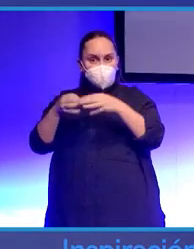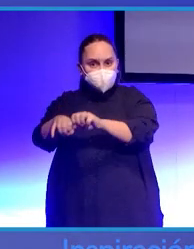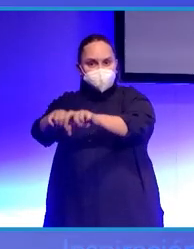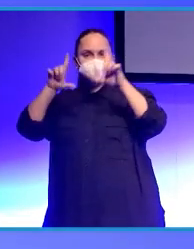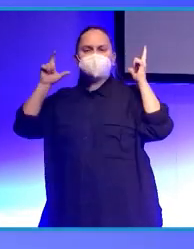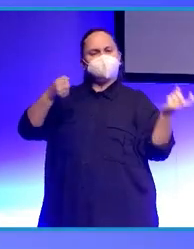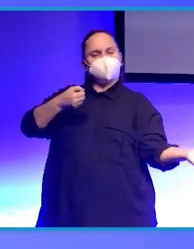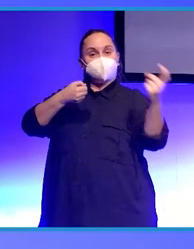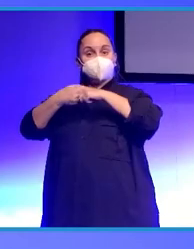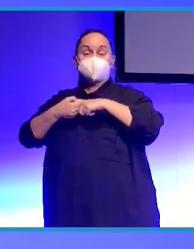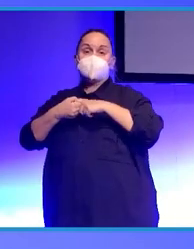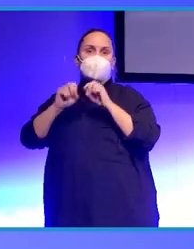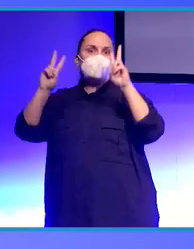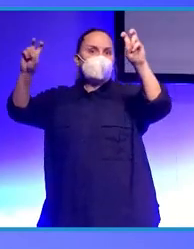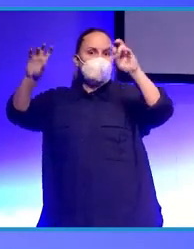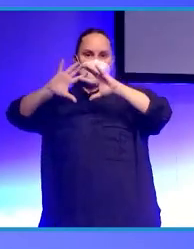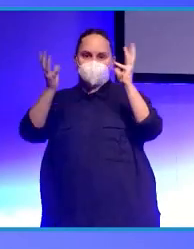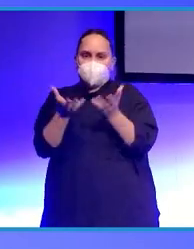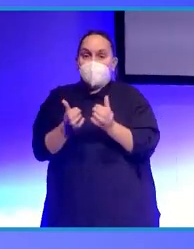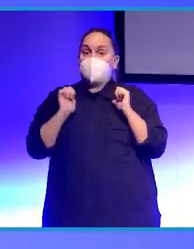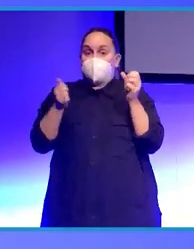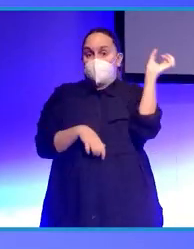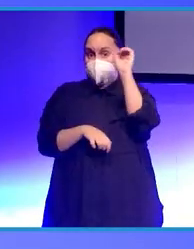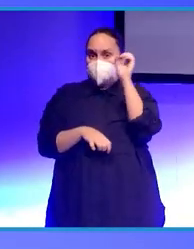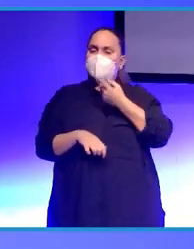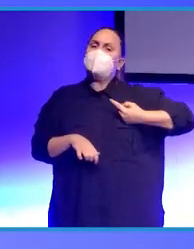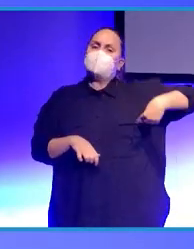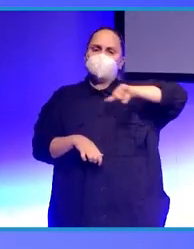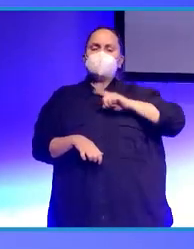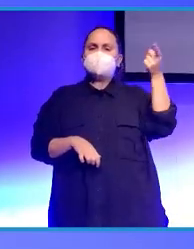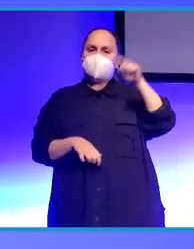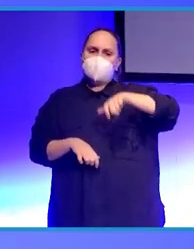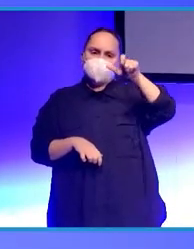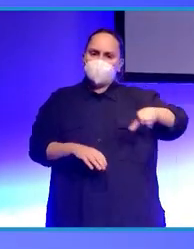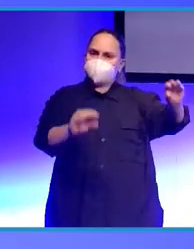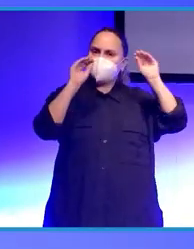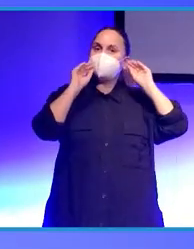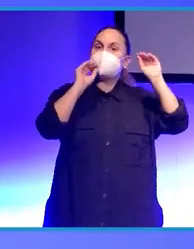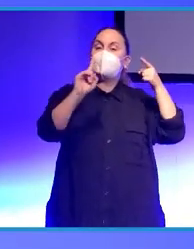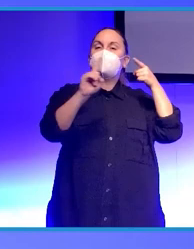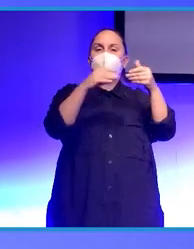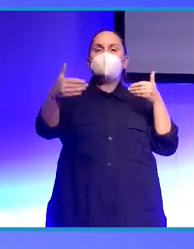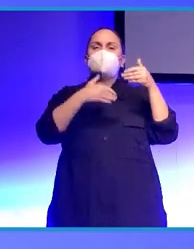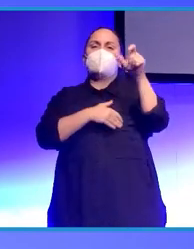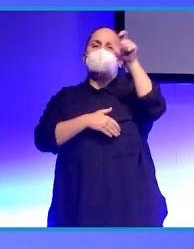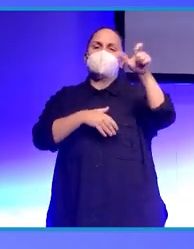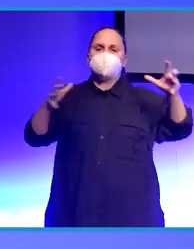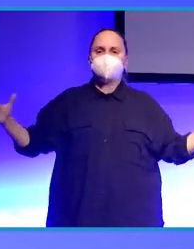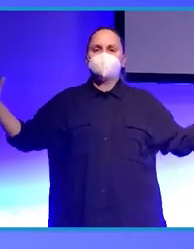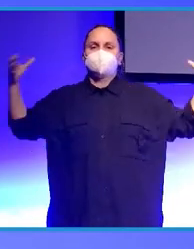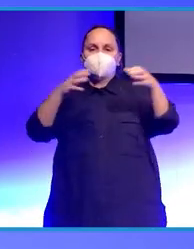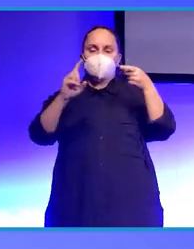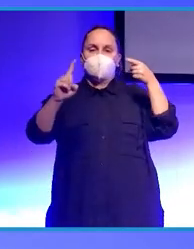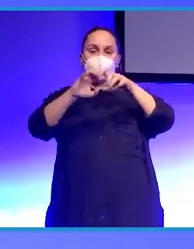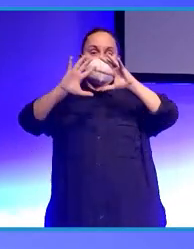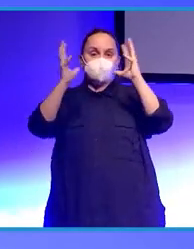mundo hay que empezar de cero nosotros formamos de hecho a gente también para construir ese ejército que necesitamos para construir todo este metaverso